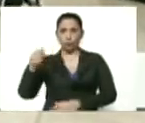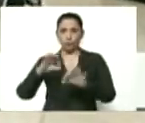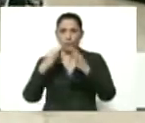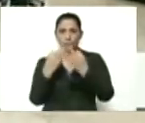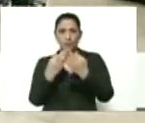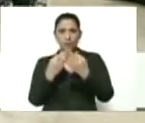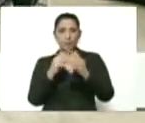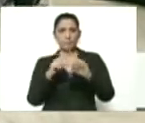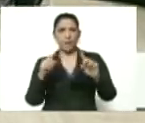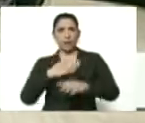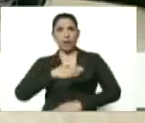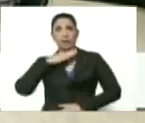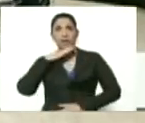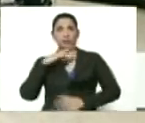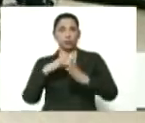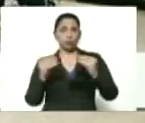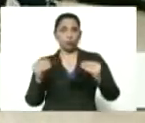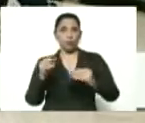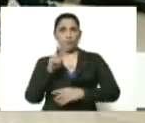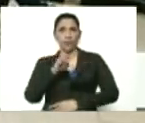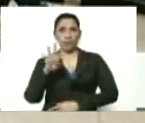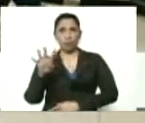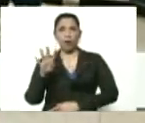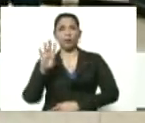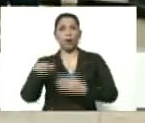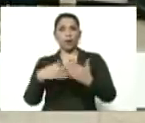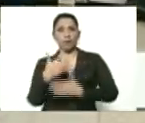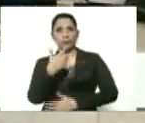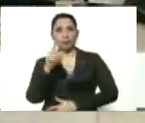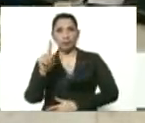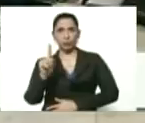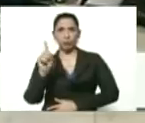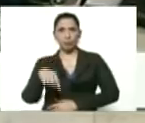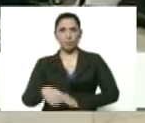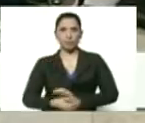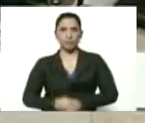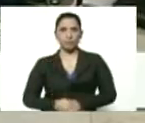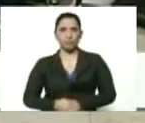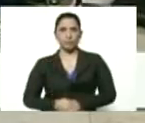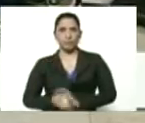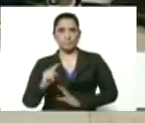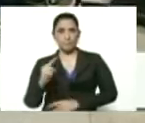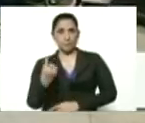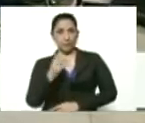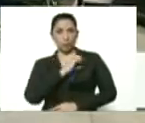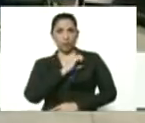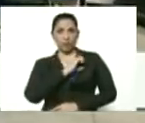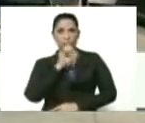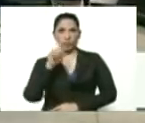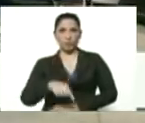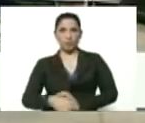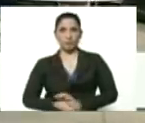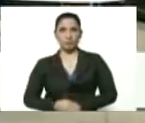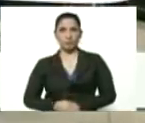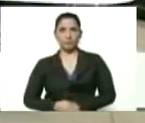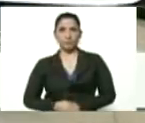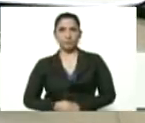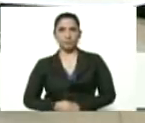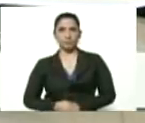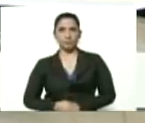para que le alcance para el 24 y para el 31, y para el primero de enero si es posible.